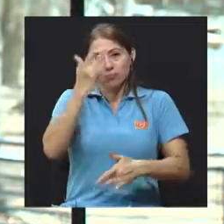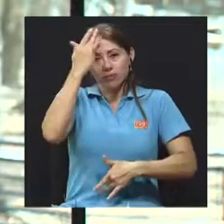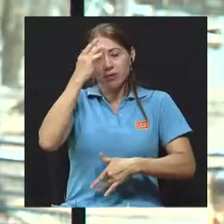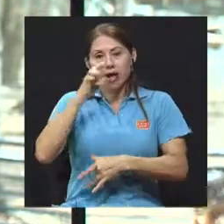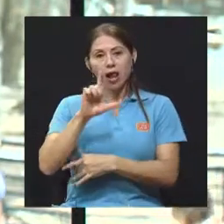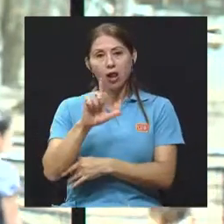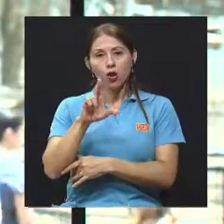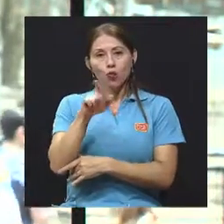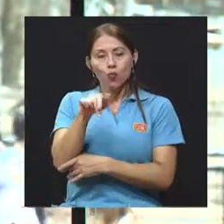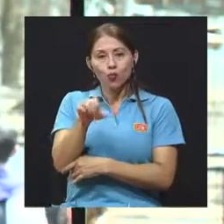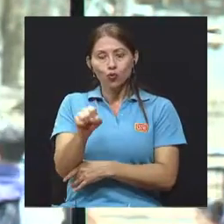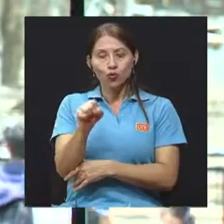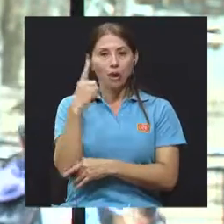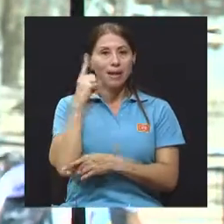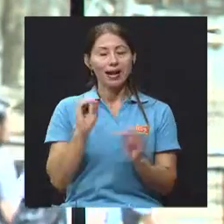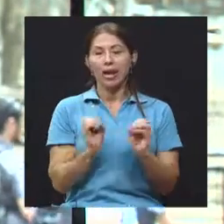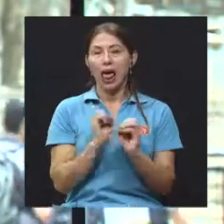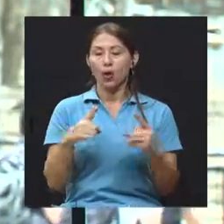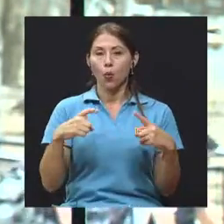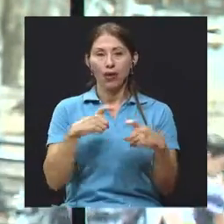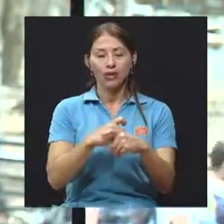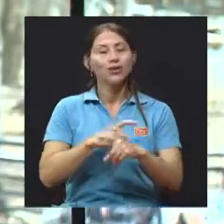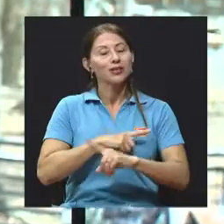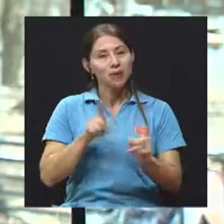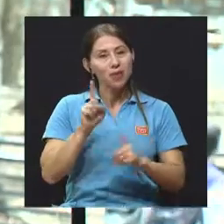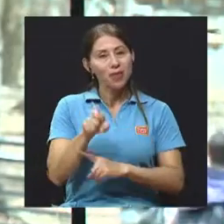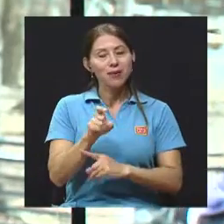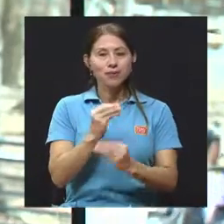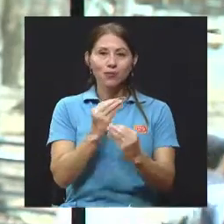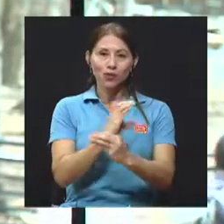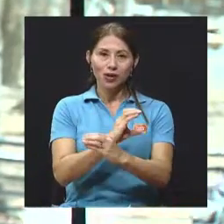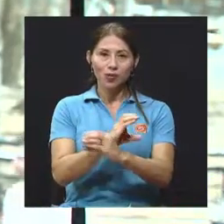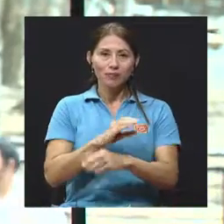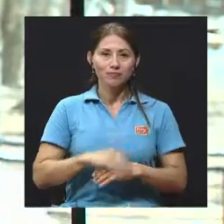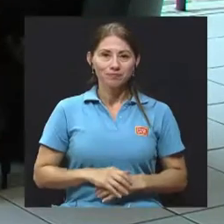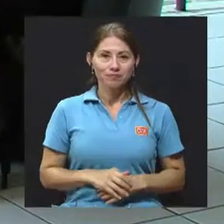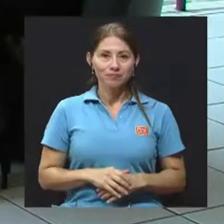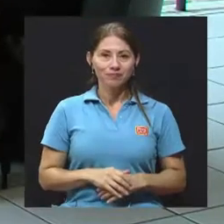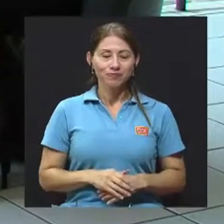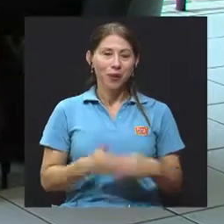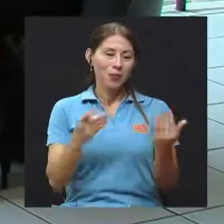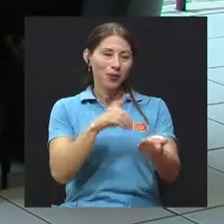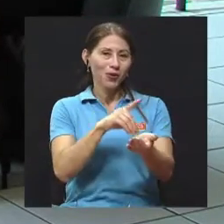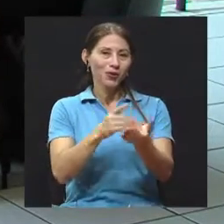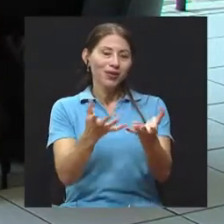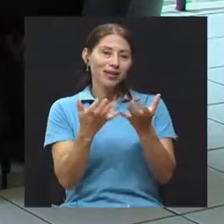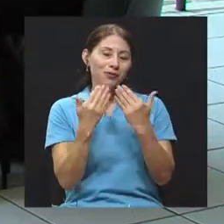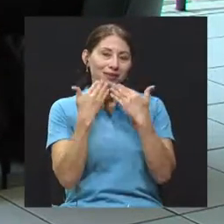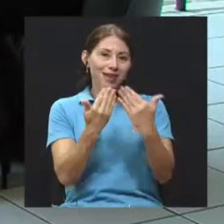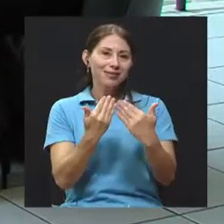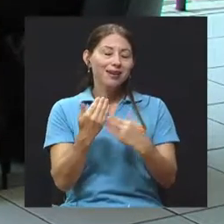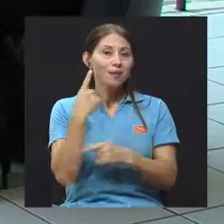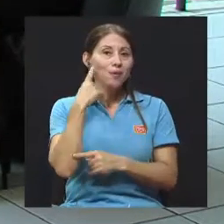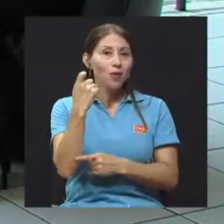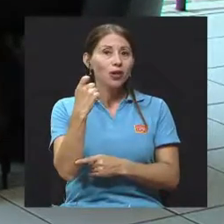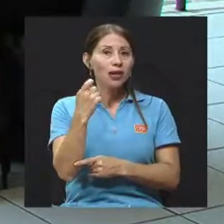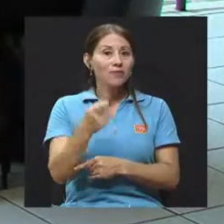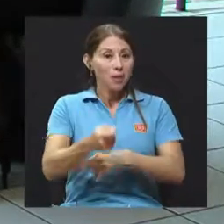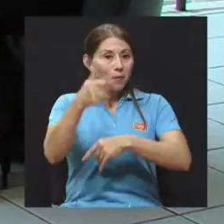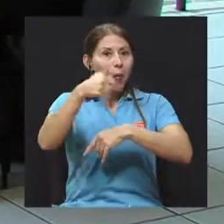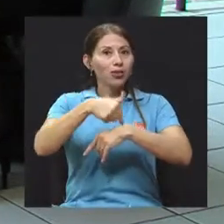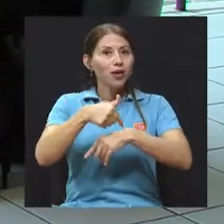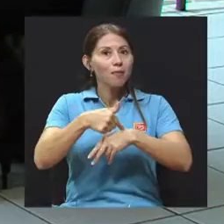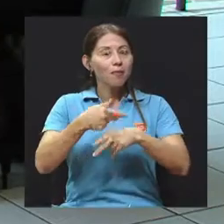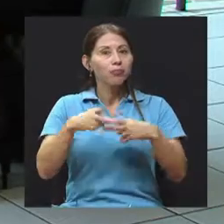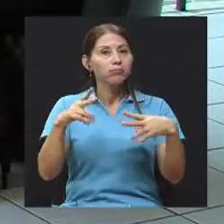un embarazo, sin complicaciones, pero hay que tener mucha precaución. Bueno, doctor, queremos agradecerle, porque creo que en poco